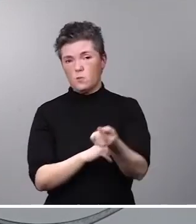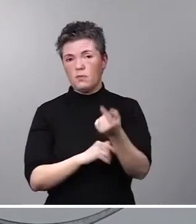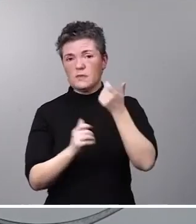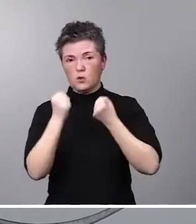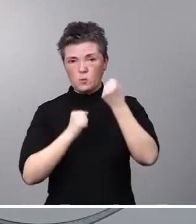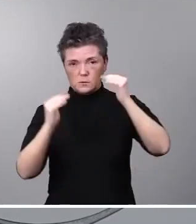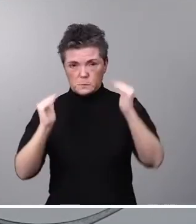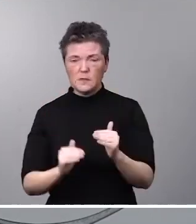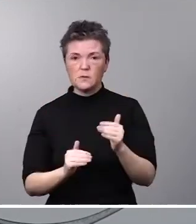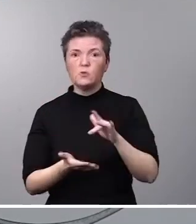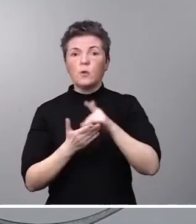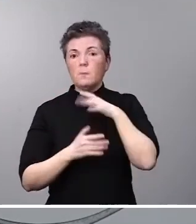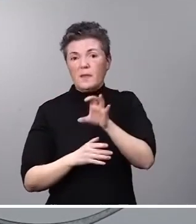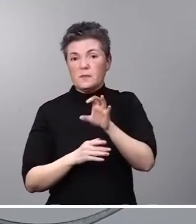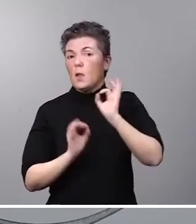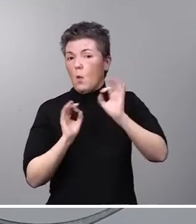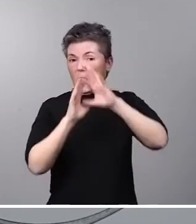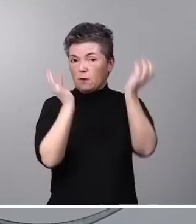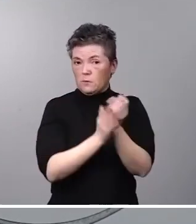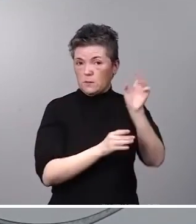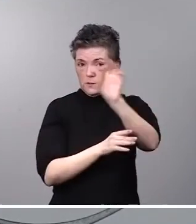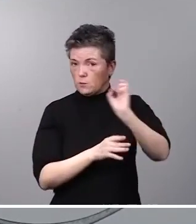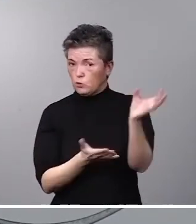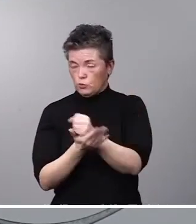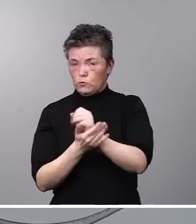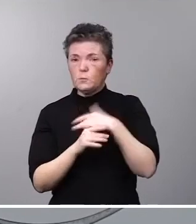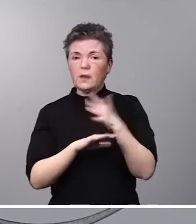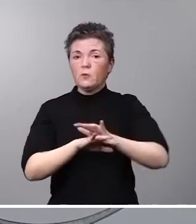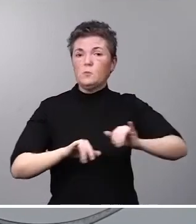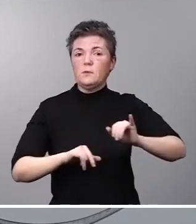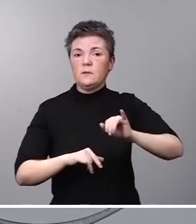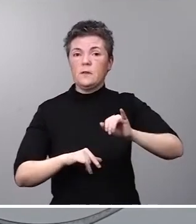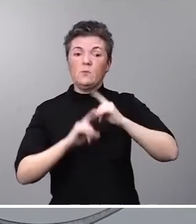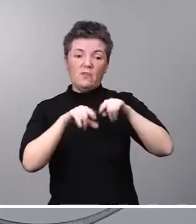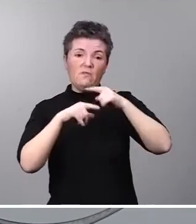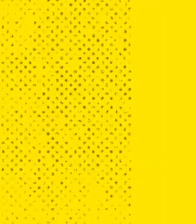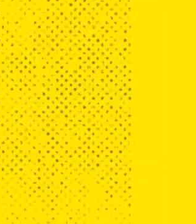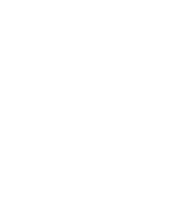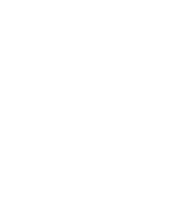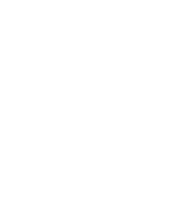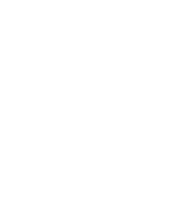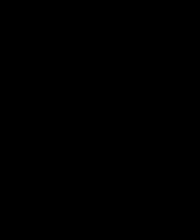en nuestro país como en el resto del mundo para paliarlas en el seno de las familias y de las economías domésticas.